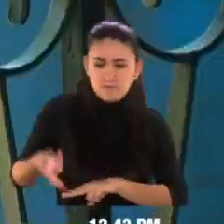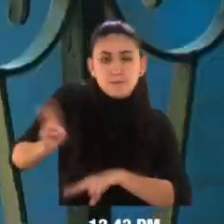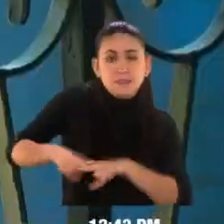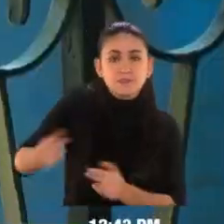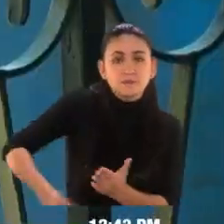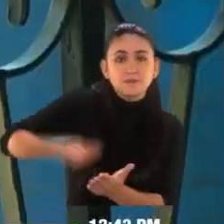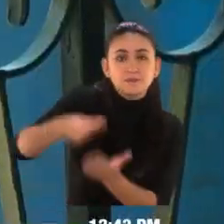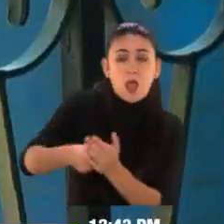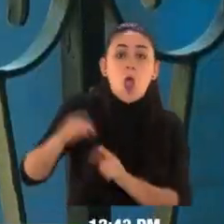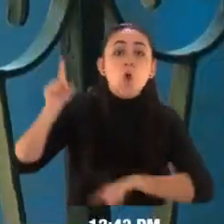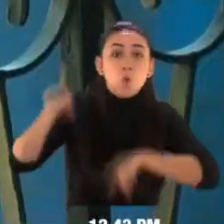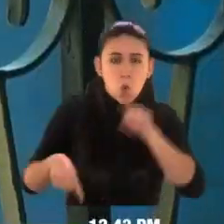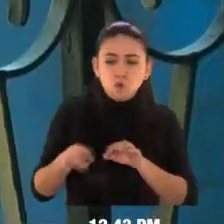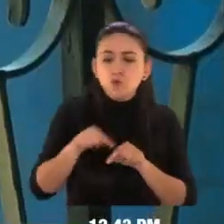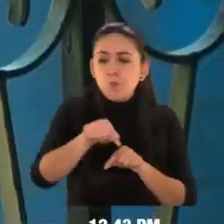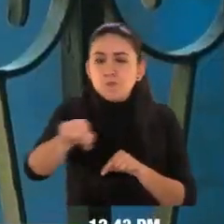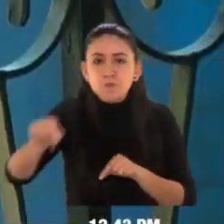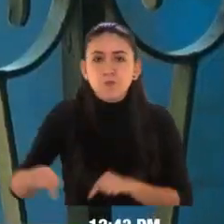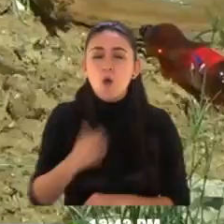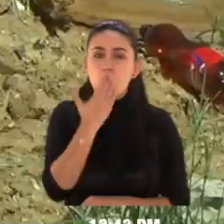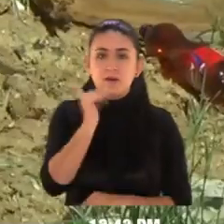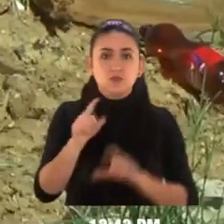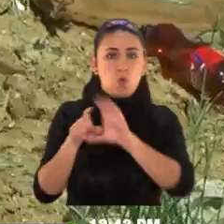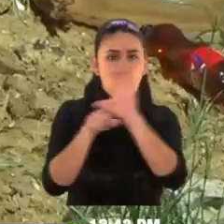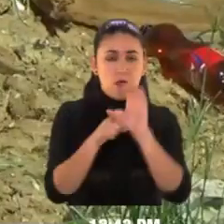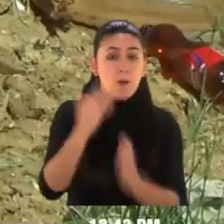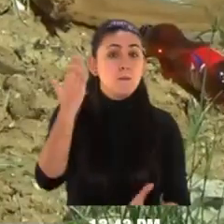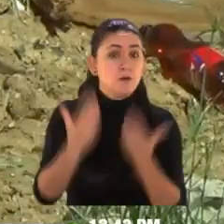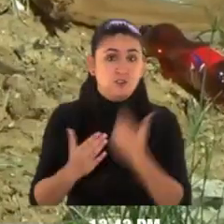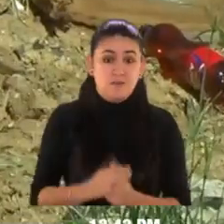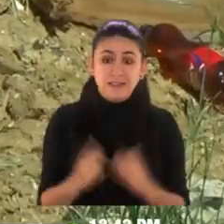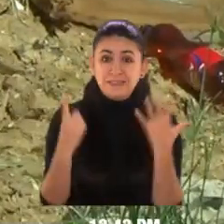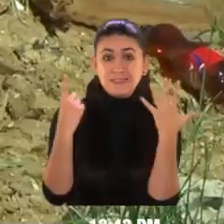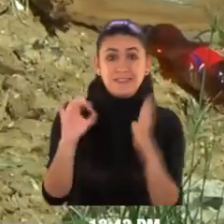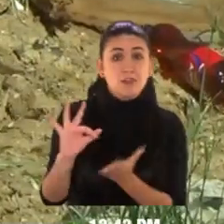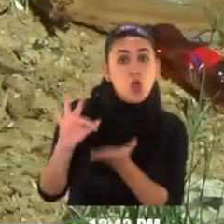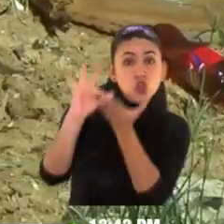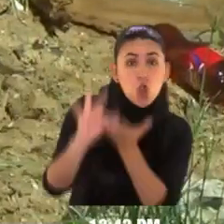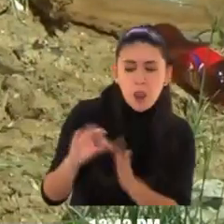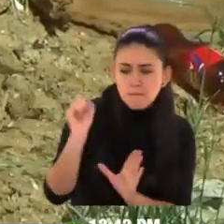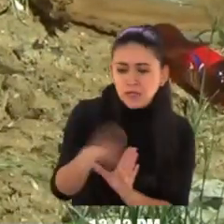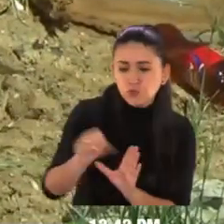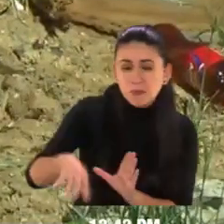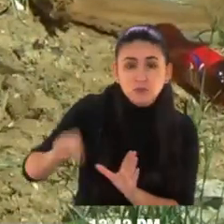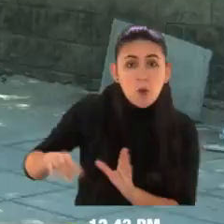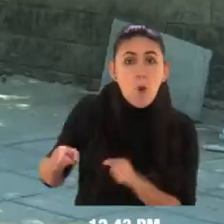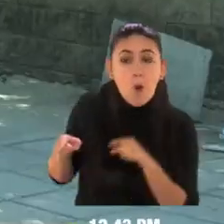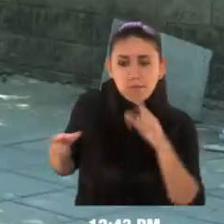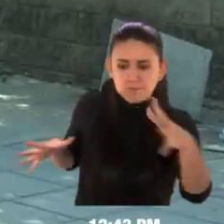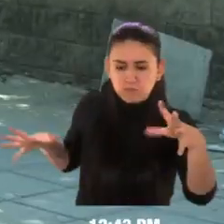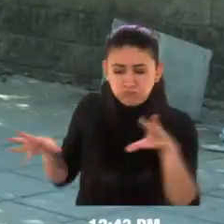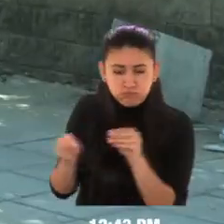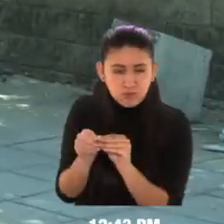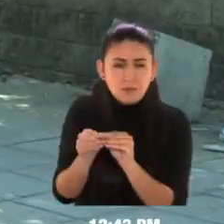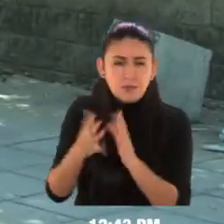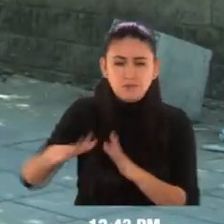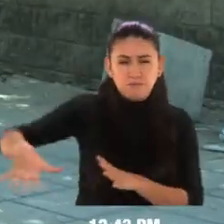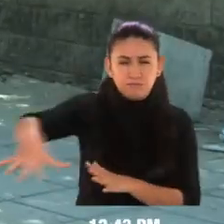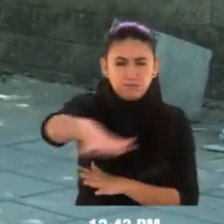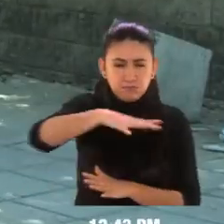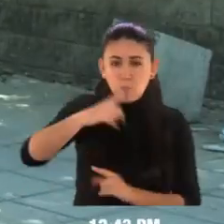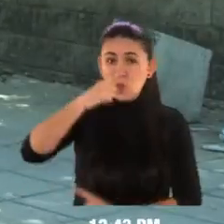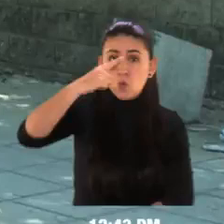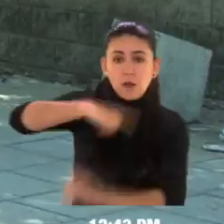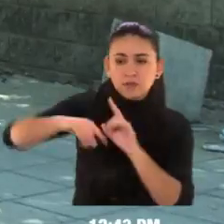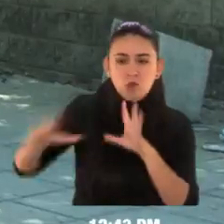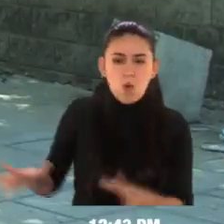para algunos sectores de la capital de La Guajira, pues más de 60 toneladas de residuos sólidos que generan los habitantes del distrito turístico